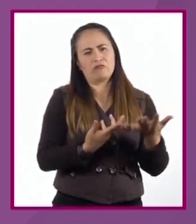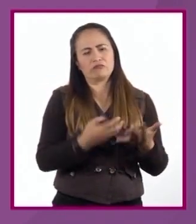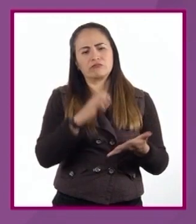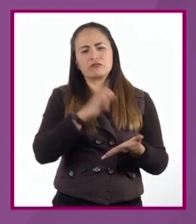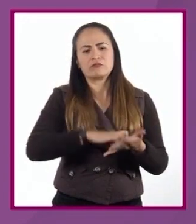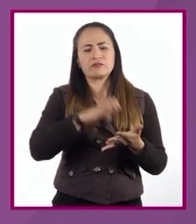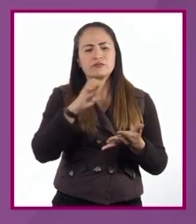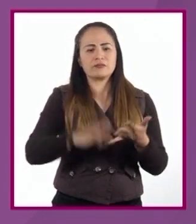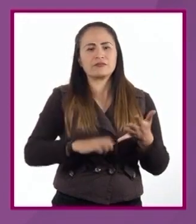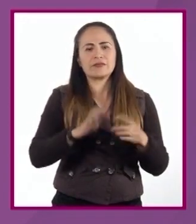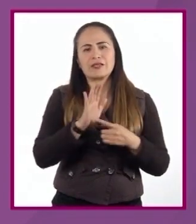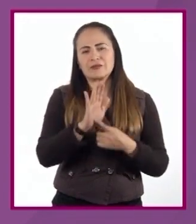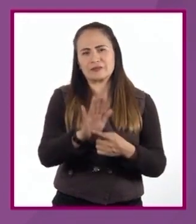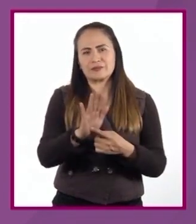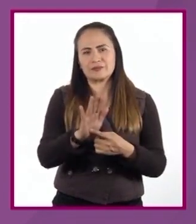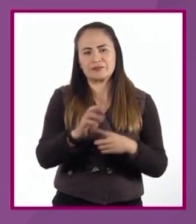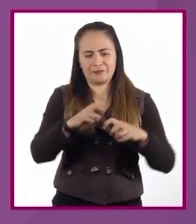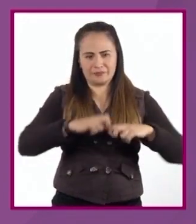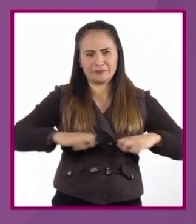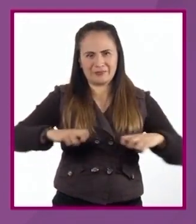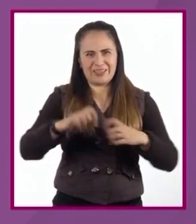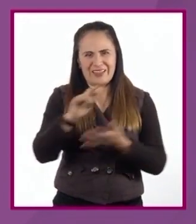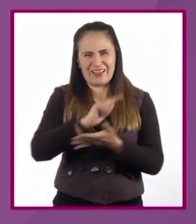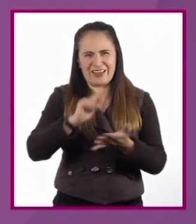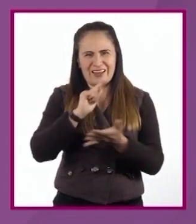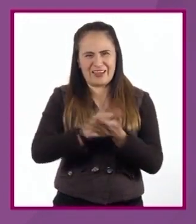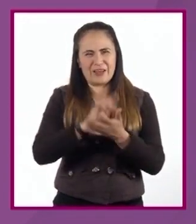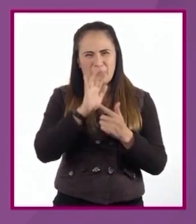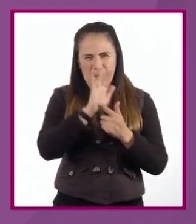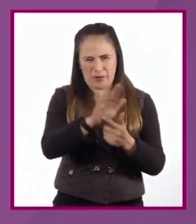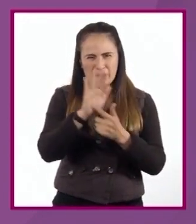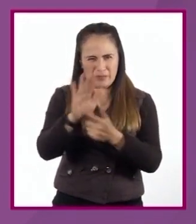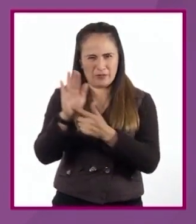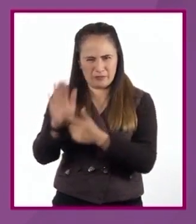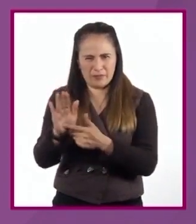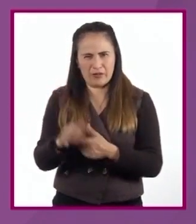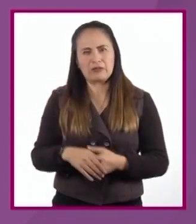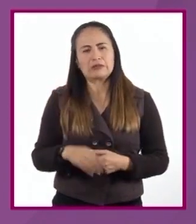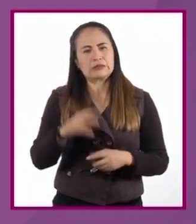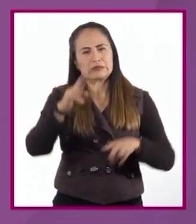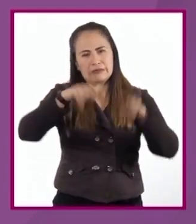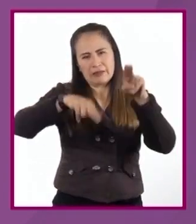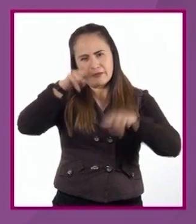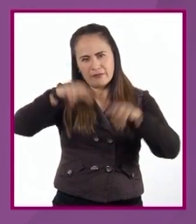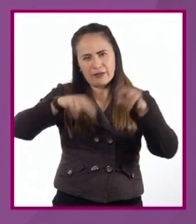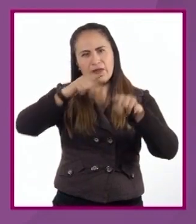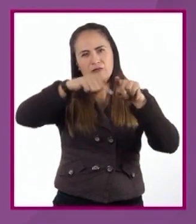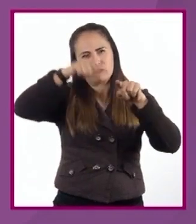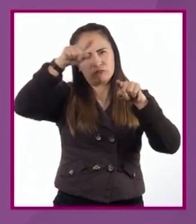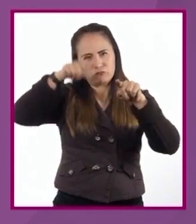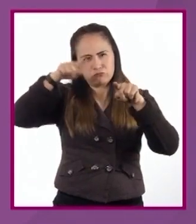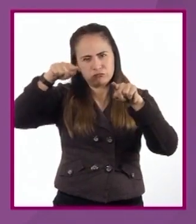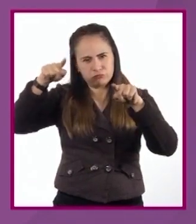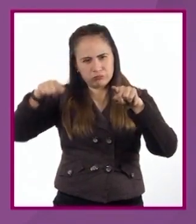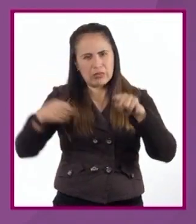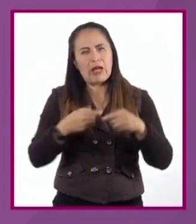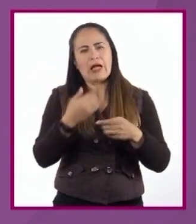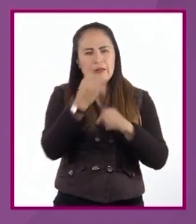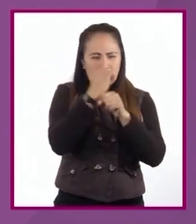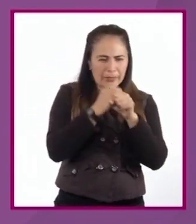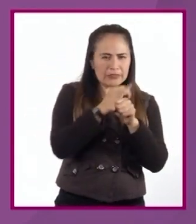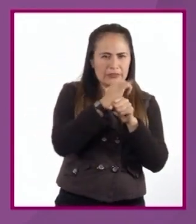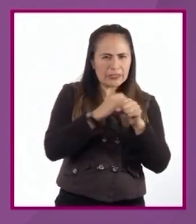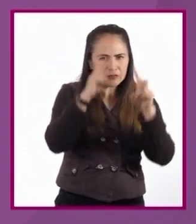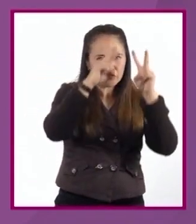como estos que nos presentaron los legisladores, en el sentido de mostrar gráficas, en el sentido de decir, se han hecho estudios